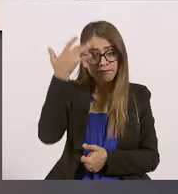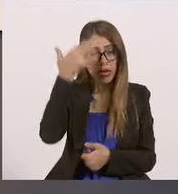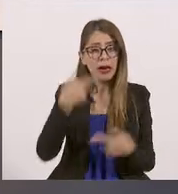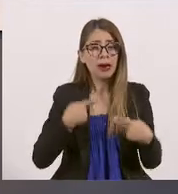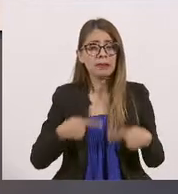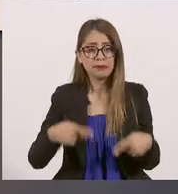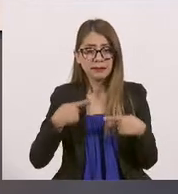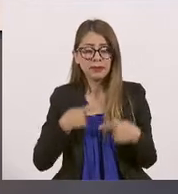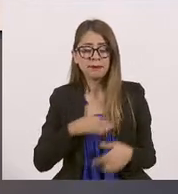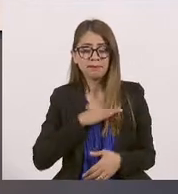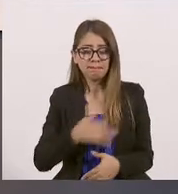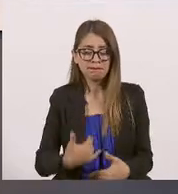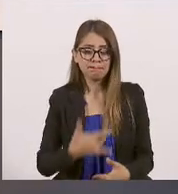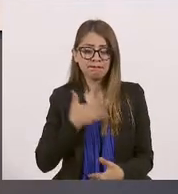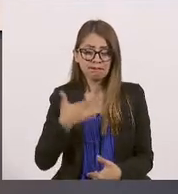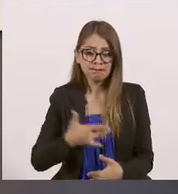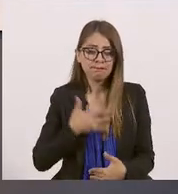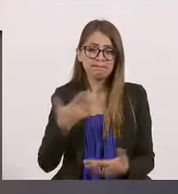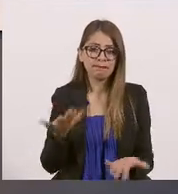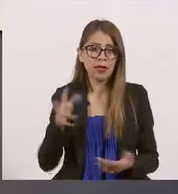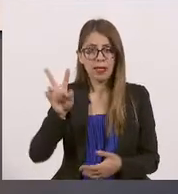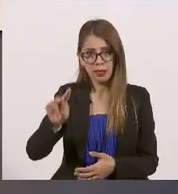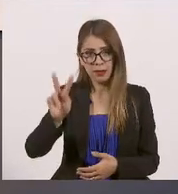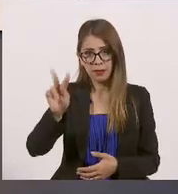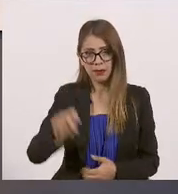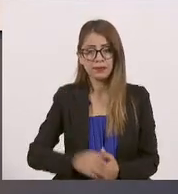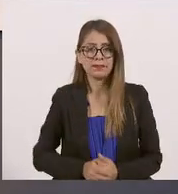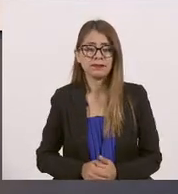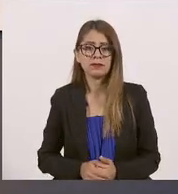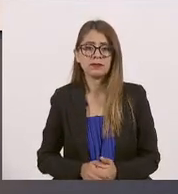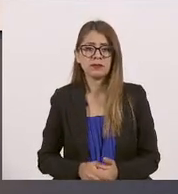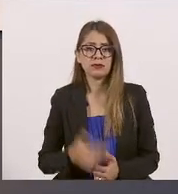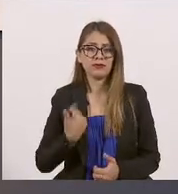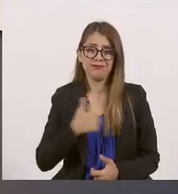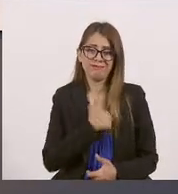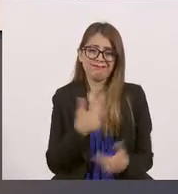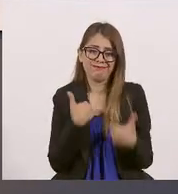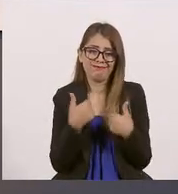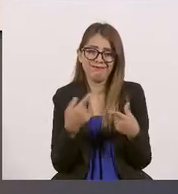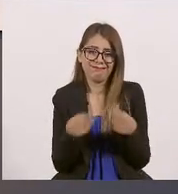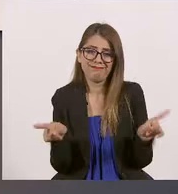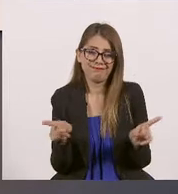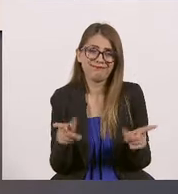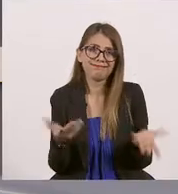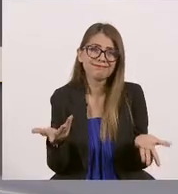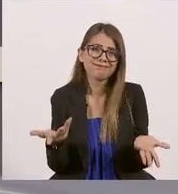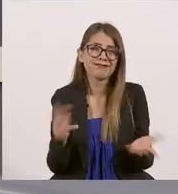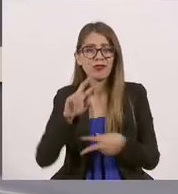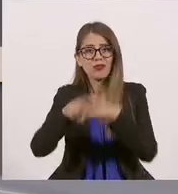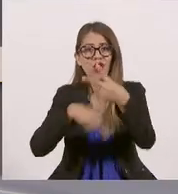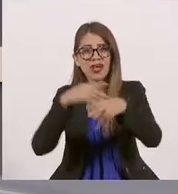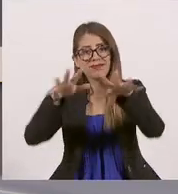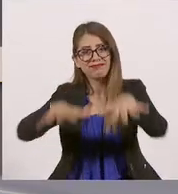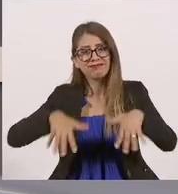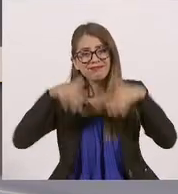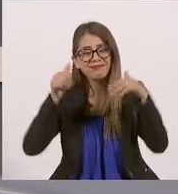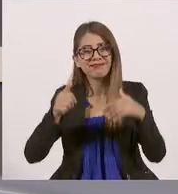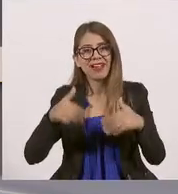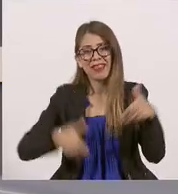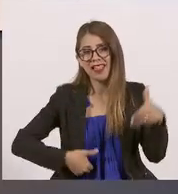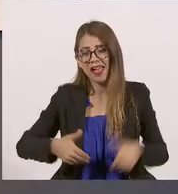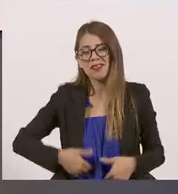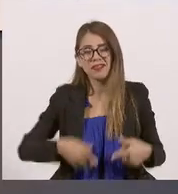a través de la pantalla. Sabemos que no es lo mismo que la experiencia artística en un espacio escénico,